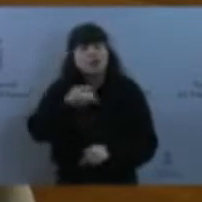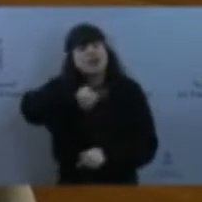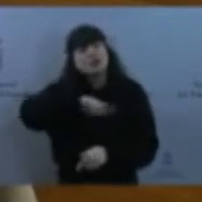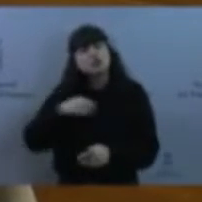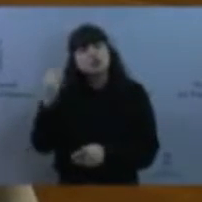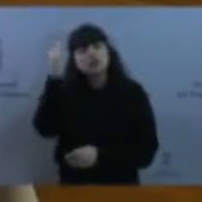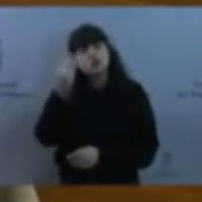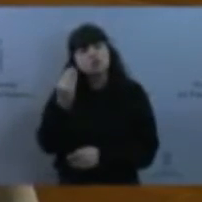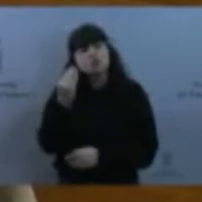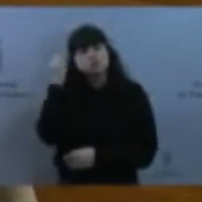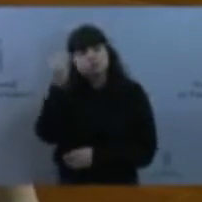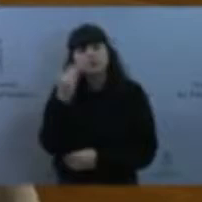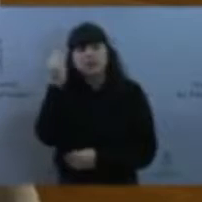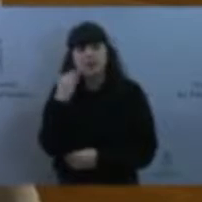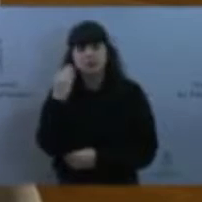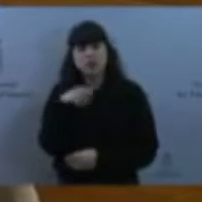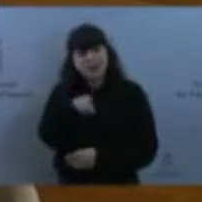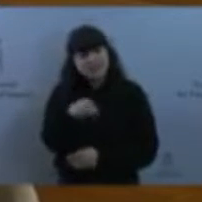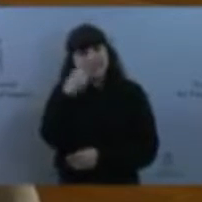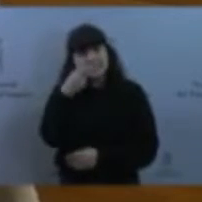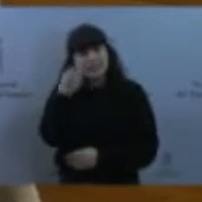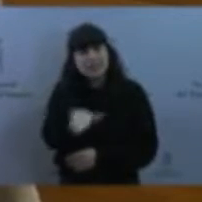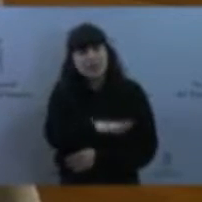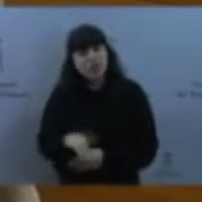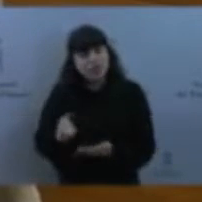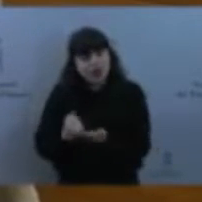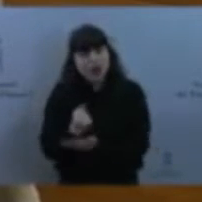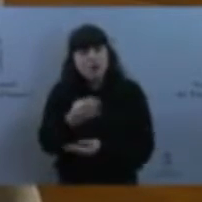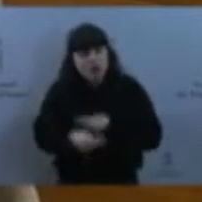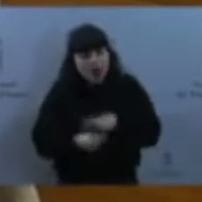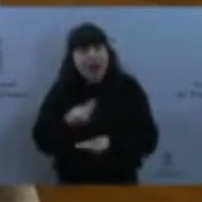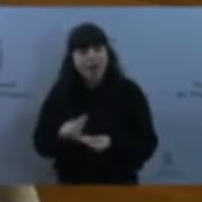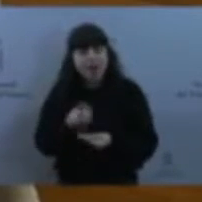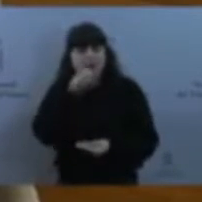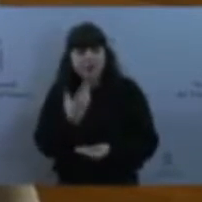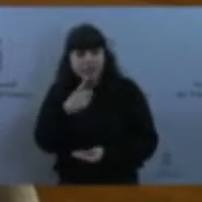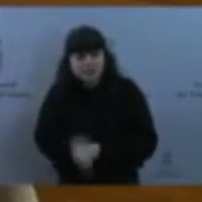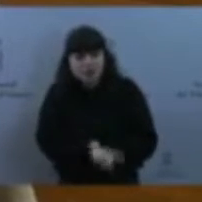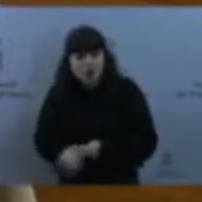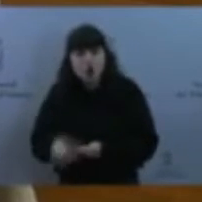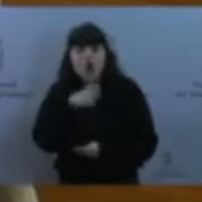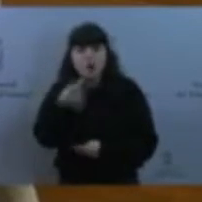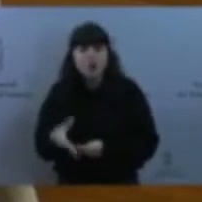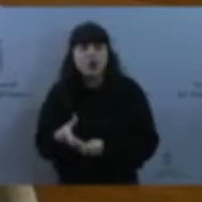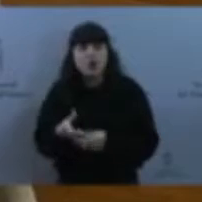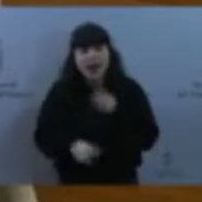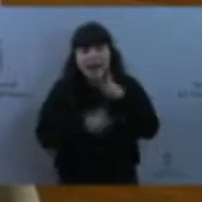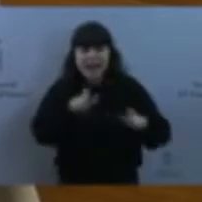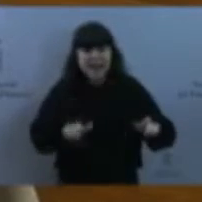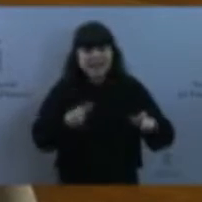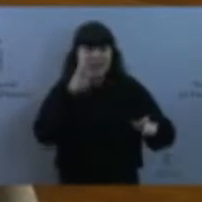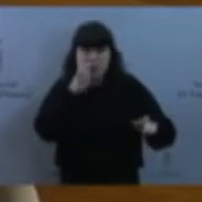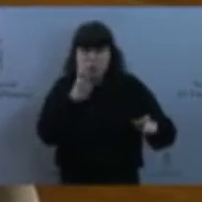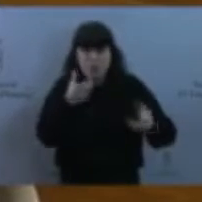cosas bien en las zonas rurales o no les interesa. Cuando hablamos de la poca gente que sigue quedando en los pueblos, sabemos que entramos en la